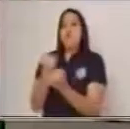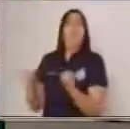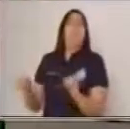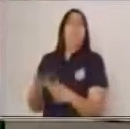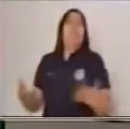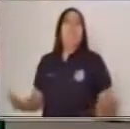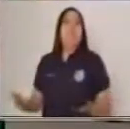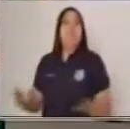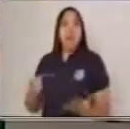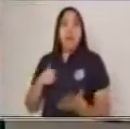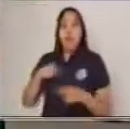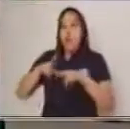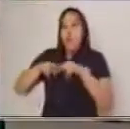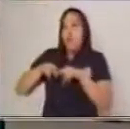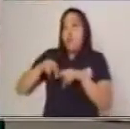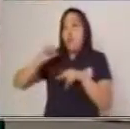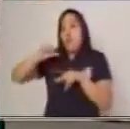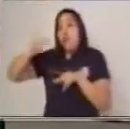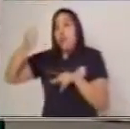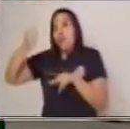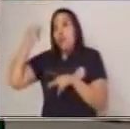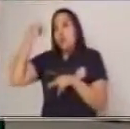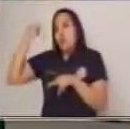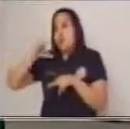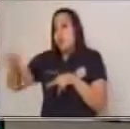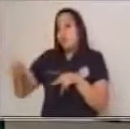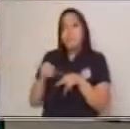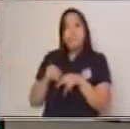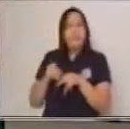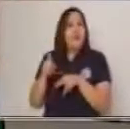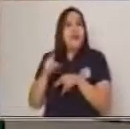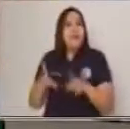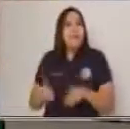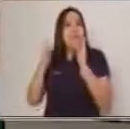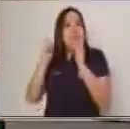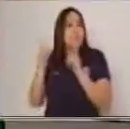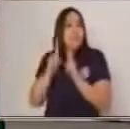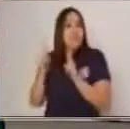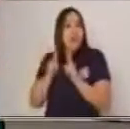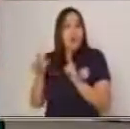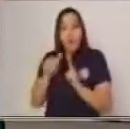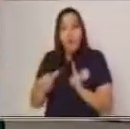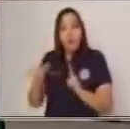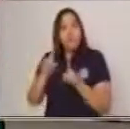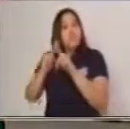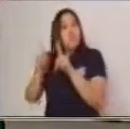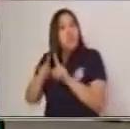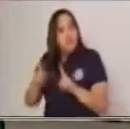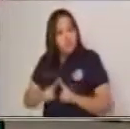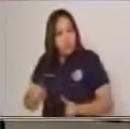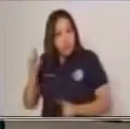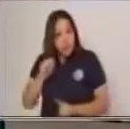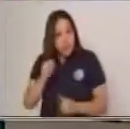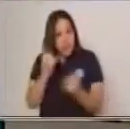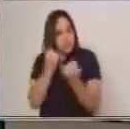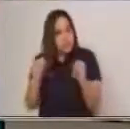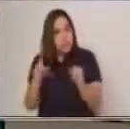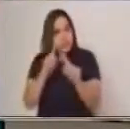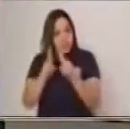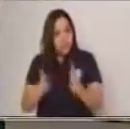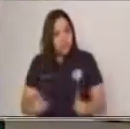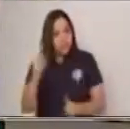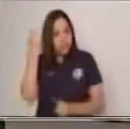que no depende de otra idea para que se desarrolle el mismo. Está claro totalmente esa idea principal.